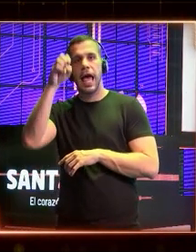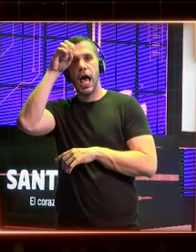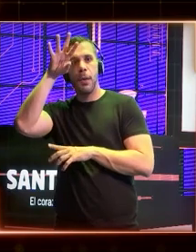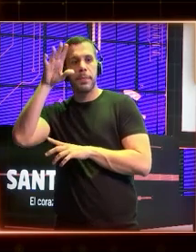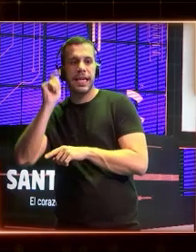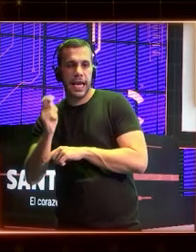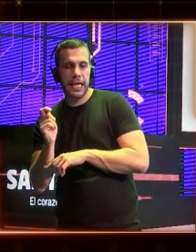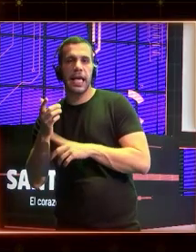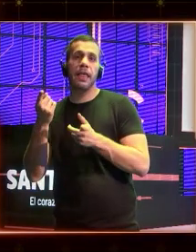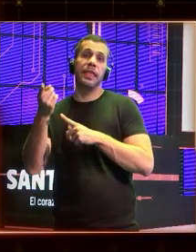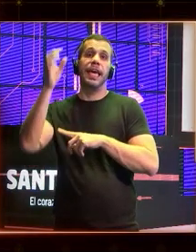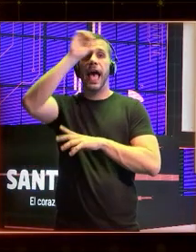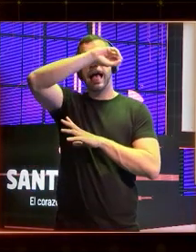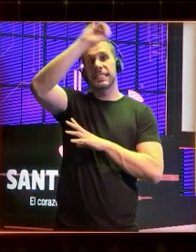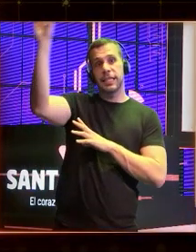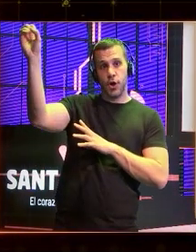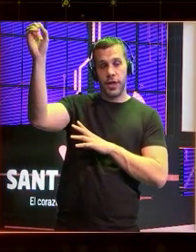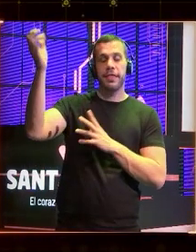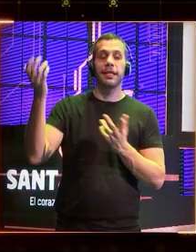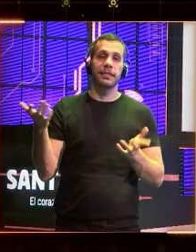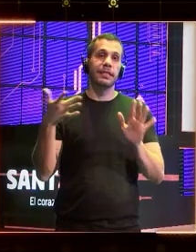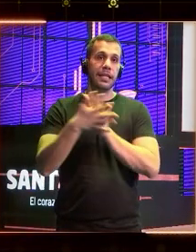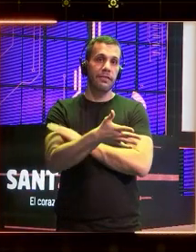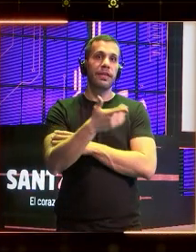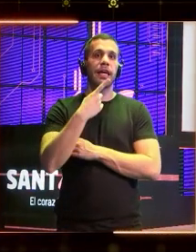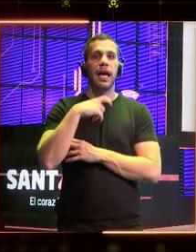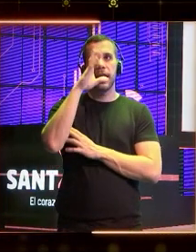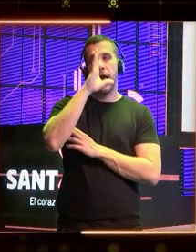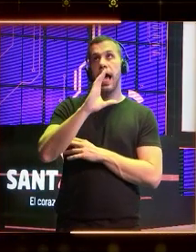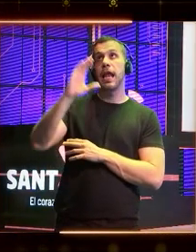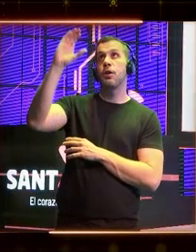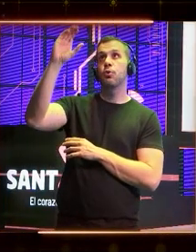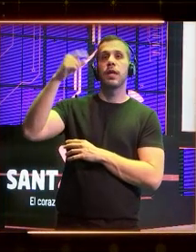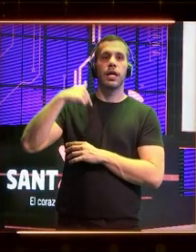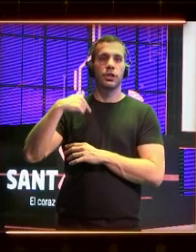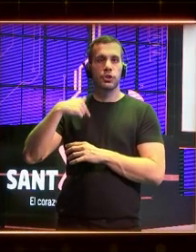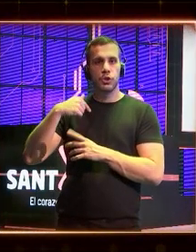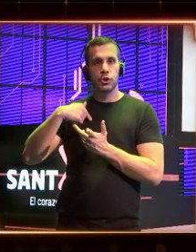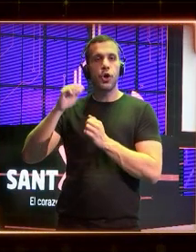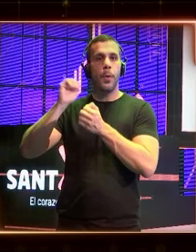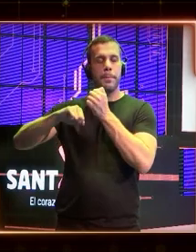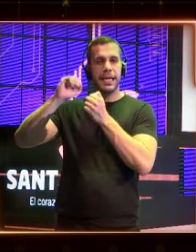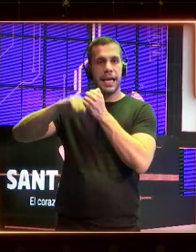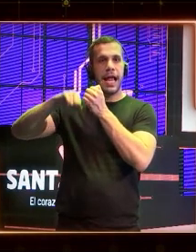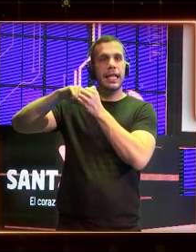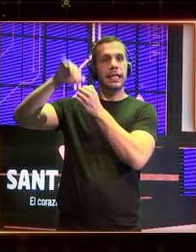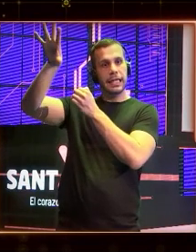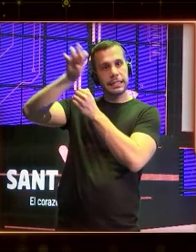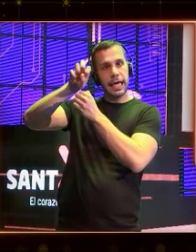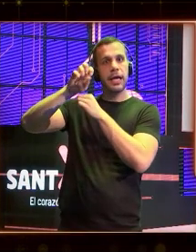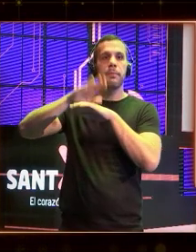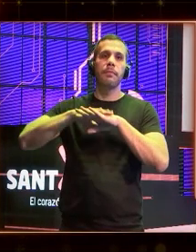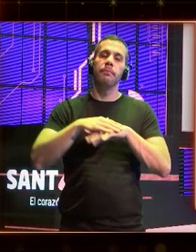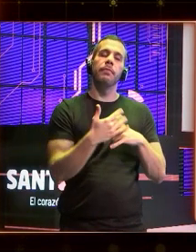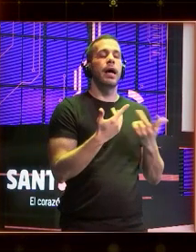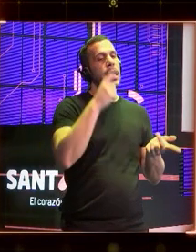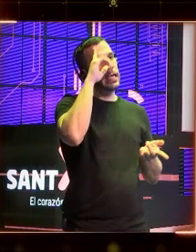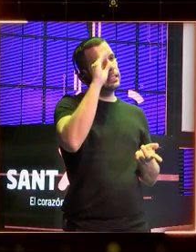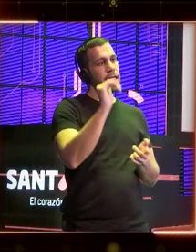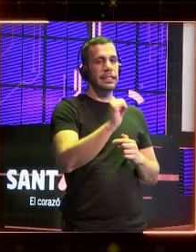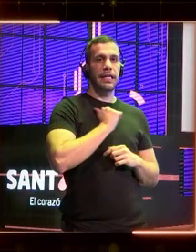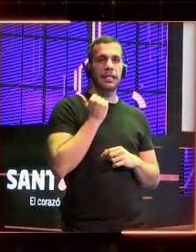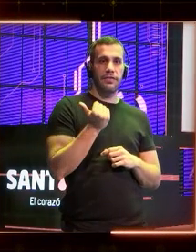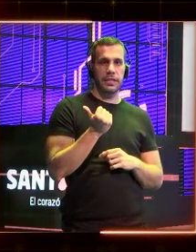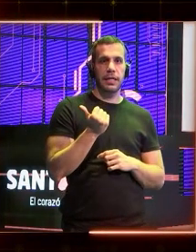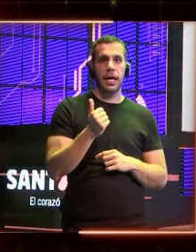batalla es que vuelve a la luna para poder extraer en la luna los minerales que necesitamos para eso la inteligencia artificial. La inteligencia artificial se